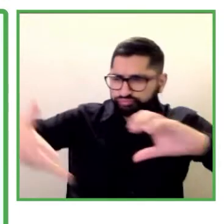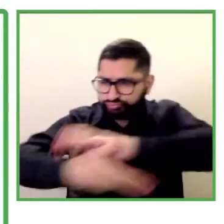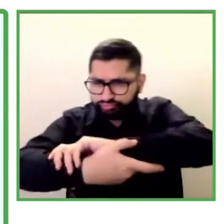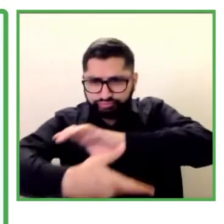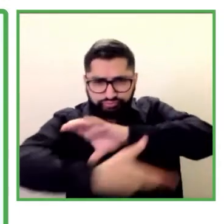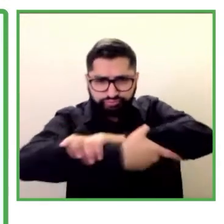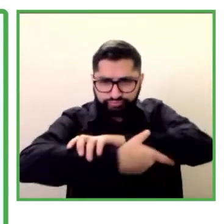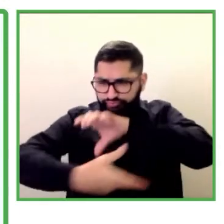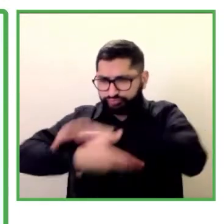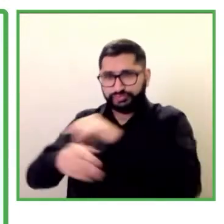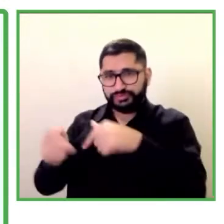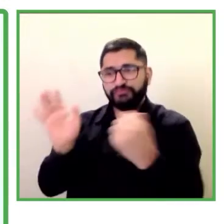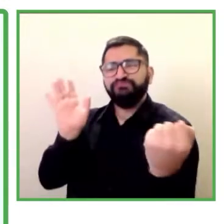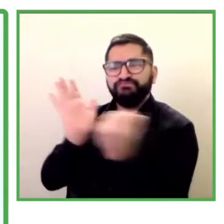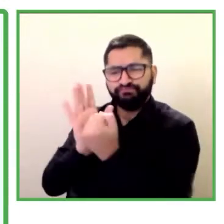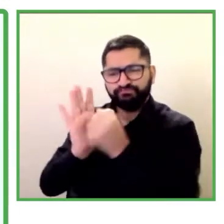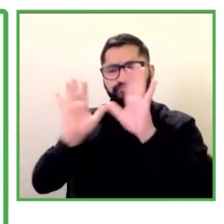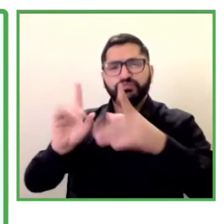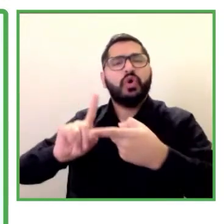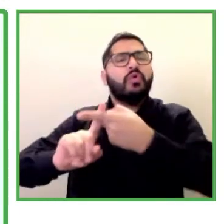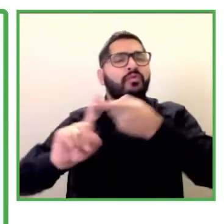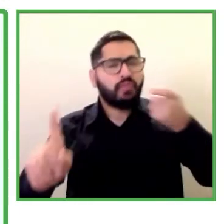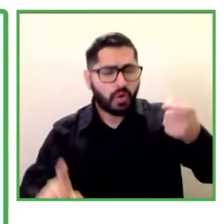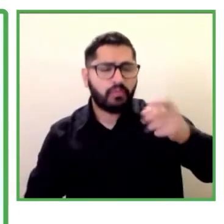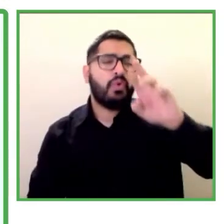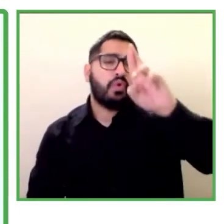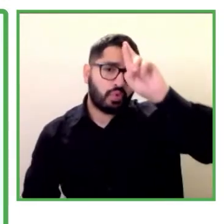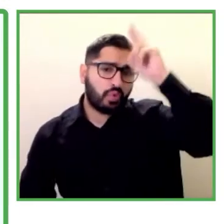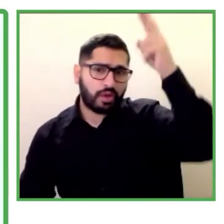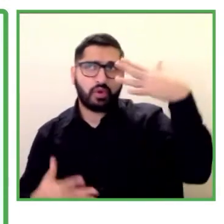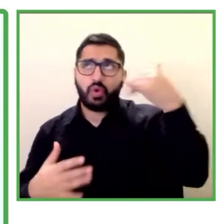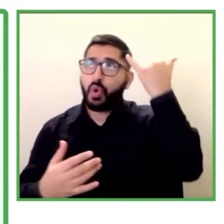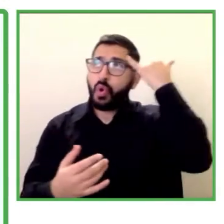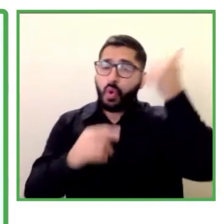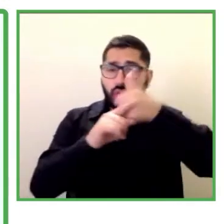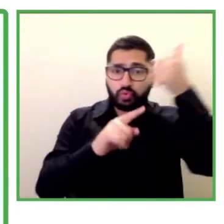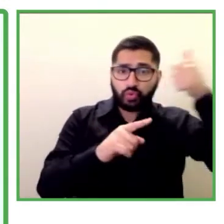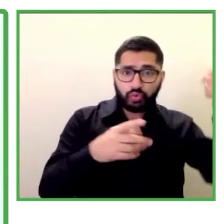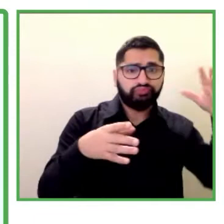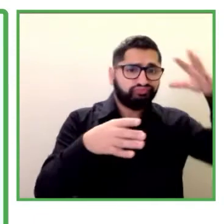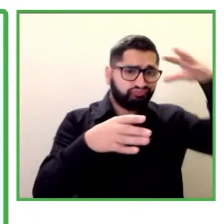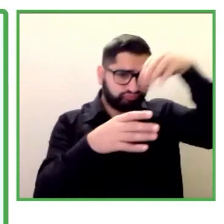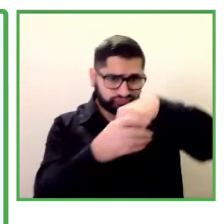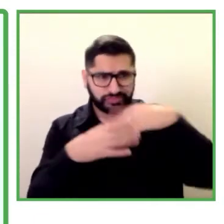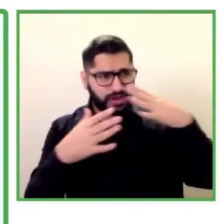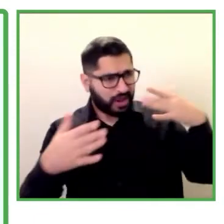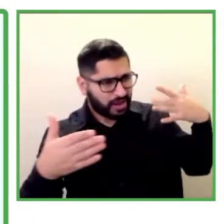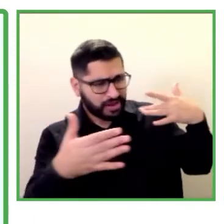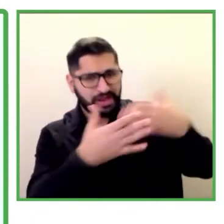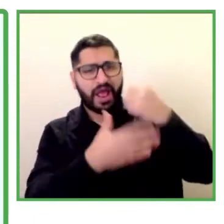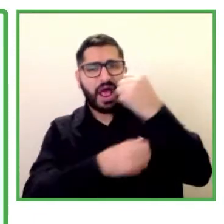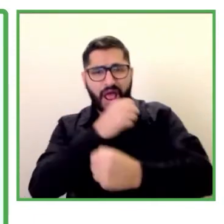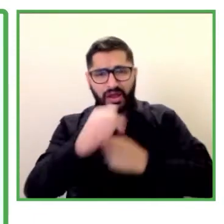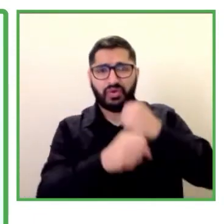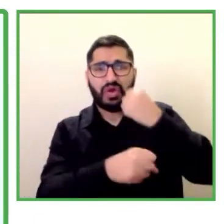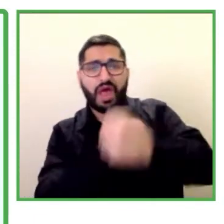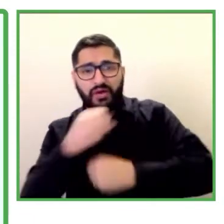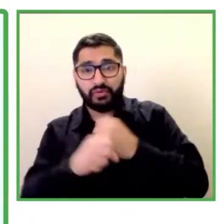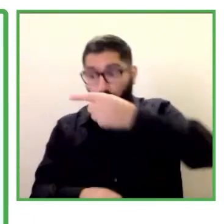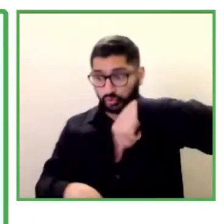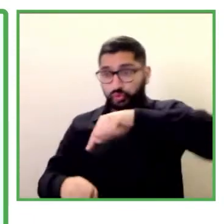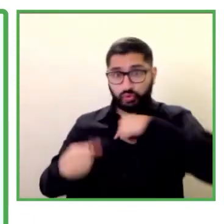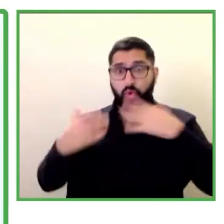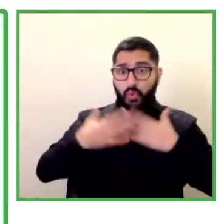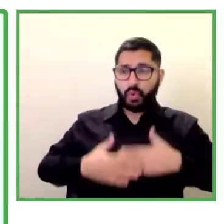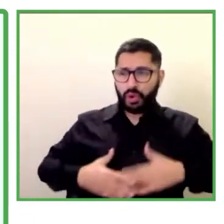otra iniciativa que hemos logrado presentar ya por segundo año consecutivo este año, y en el cual vamos a estar compartiendo nuevamente con las empresas